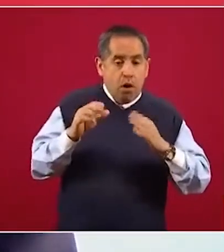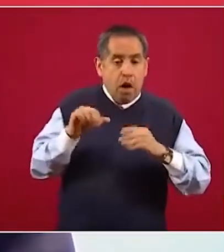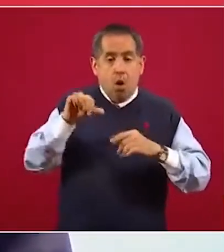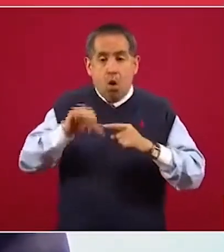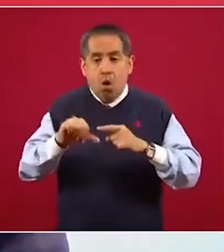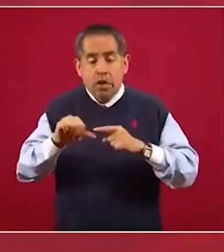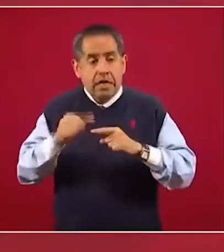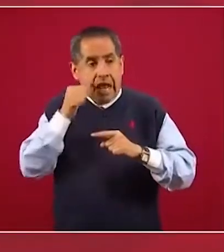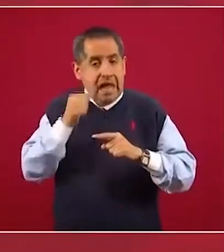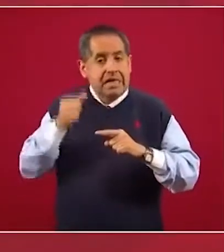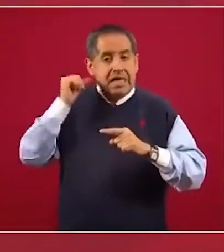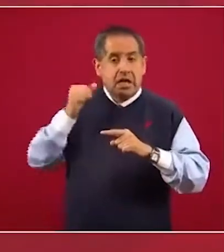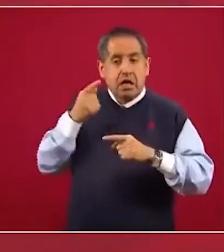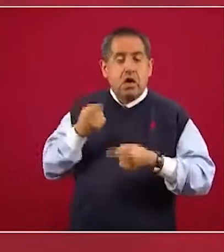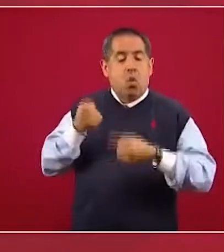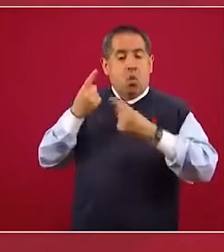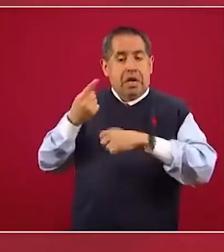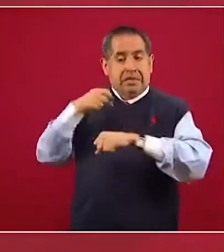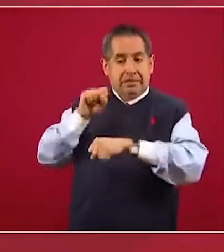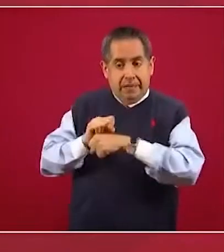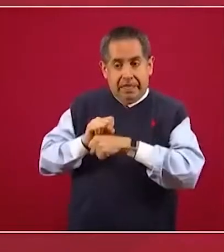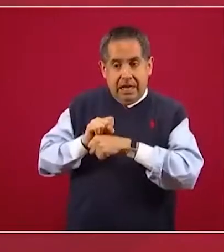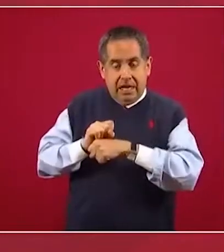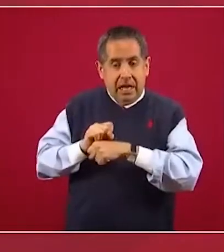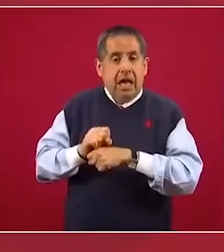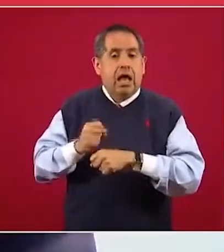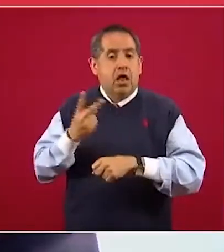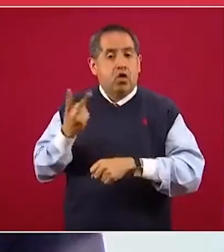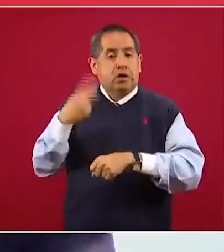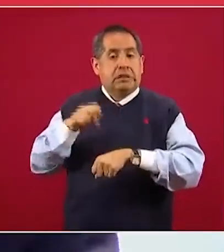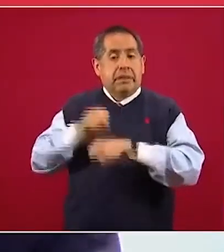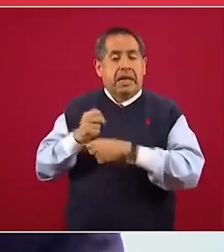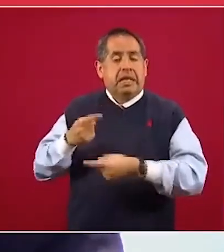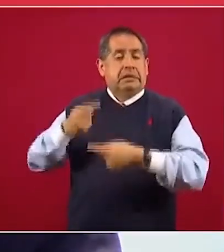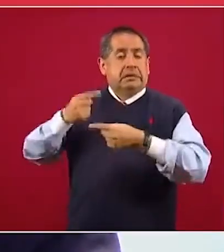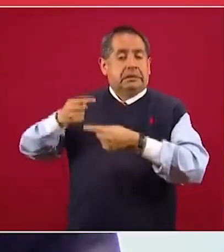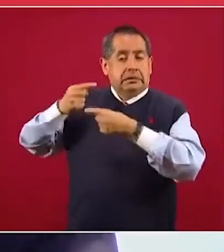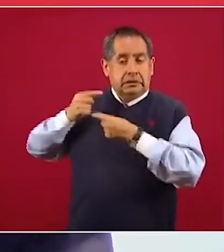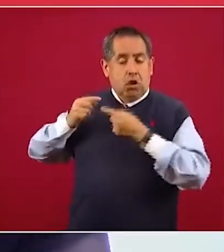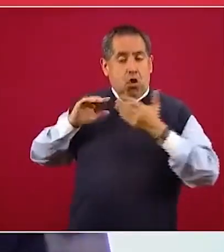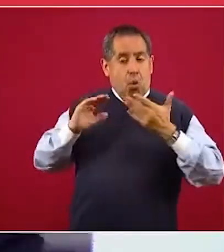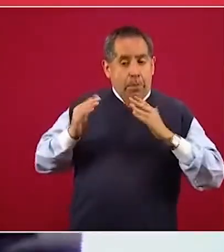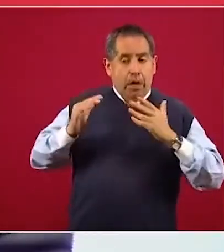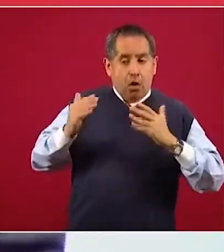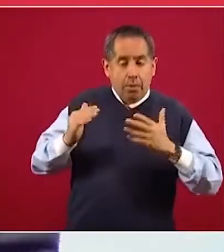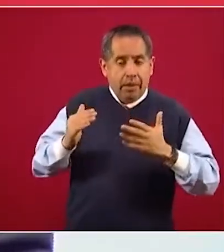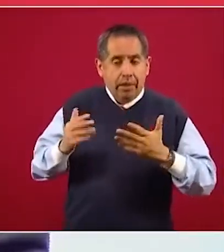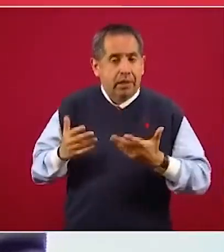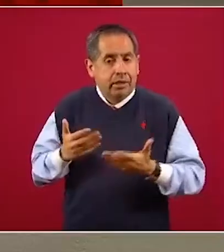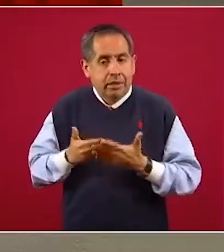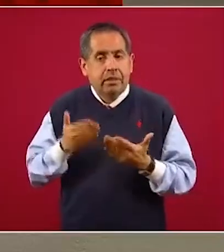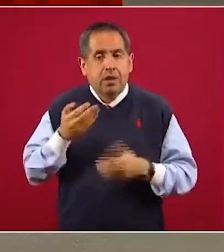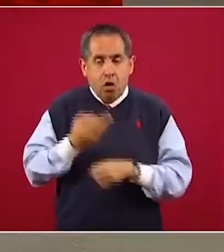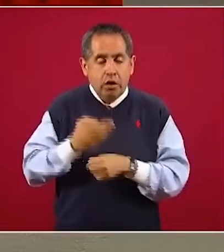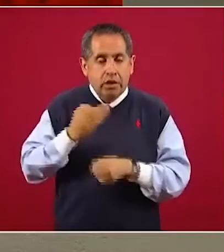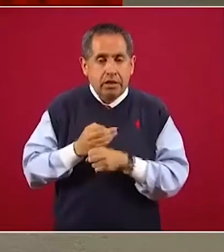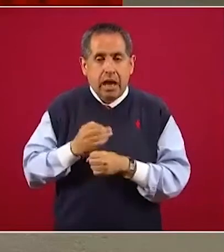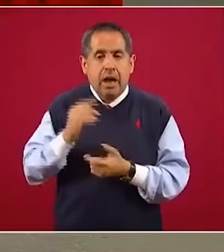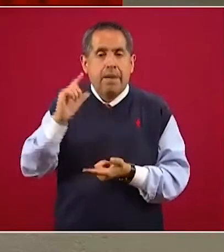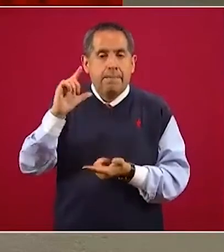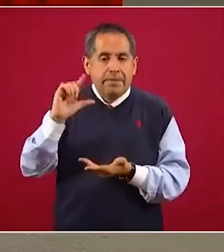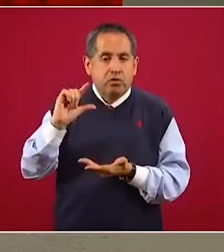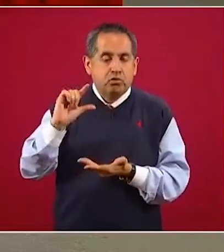ayer de la semana pasada y el hoy y ayer de la semana antepasada, etcétera, cada vez hay menor